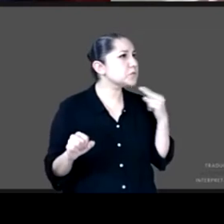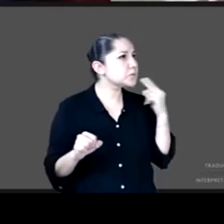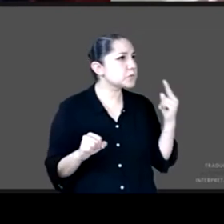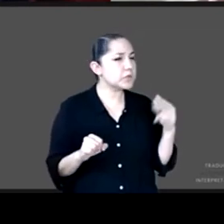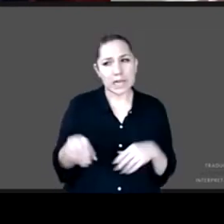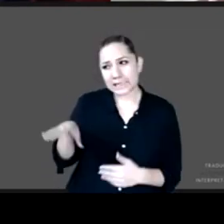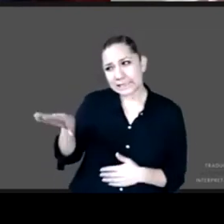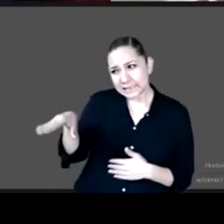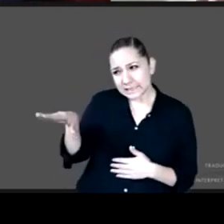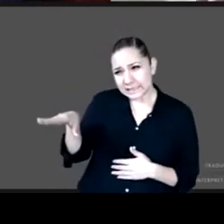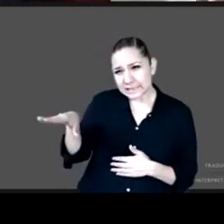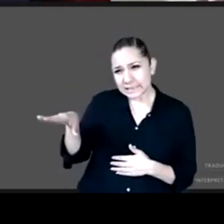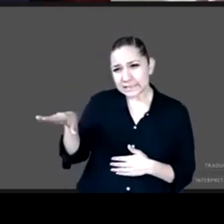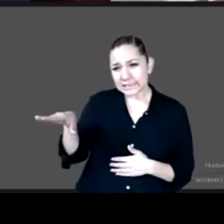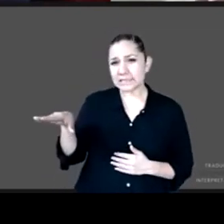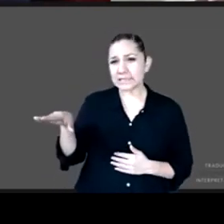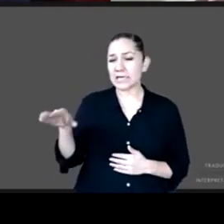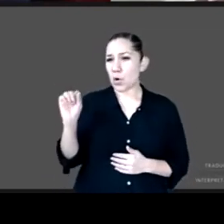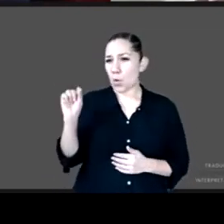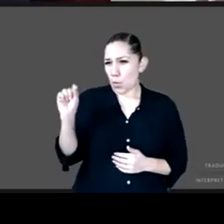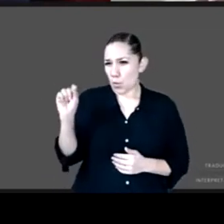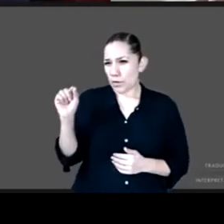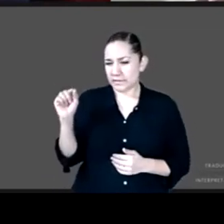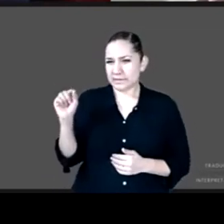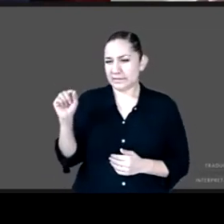Marilis, me temo que estamos teniendo problemas.